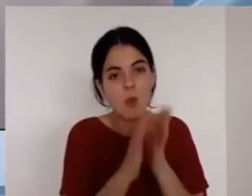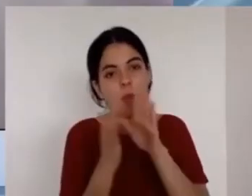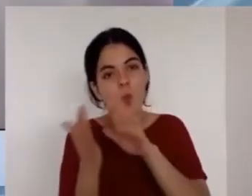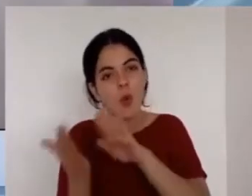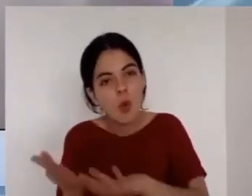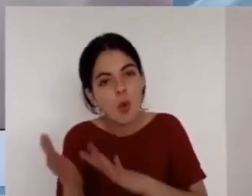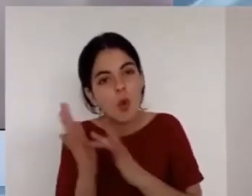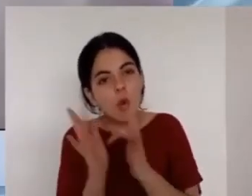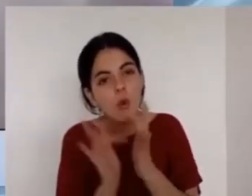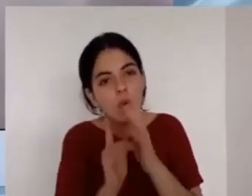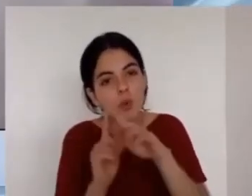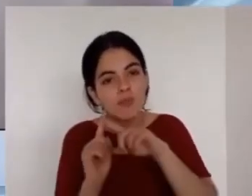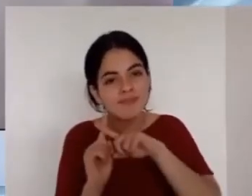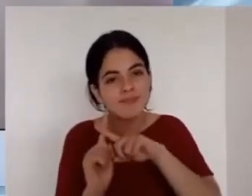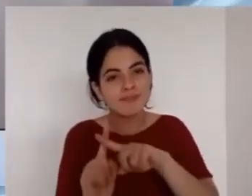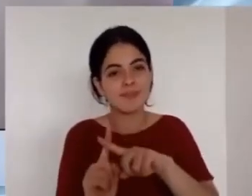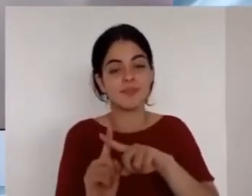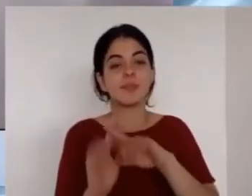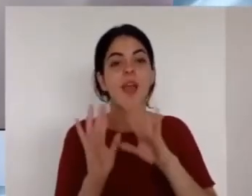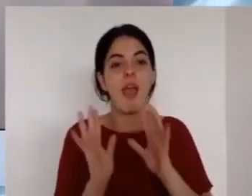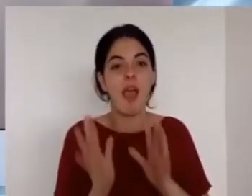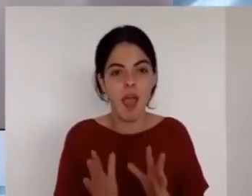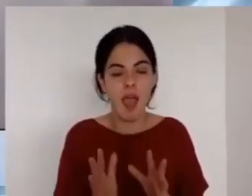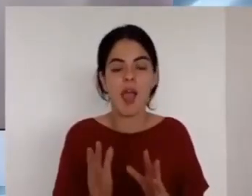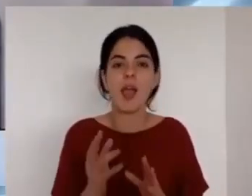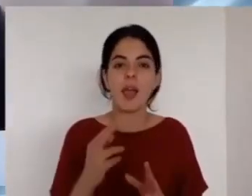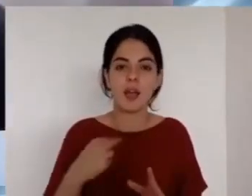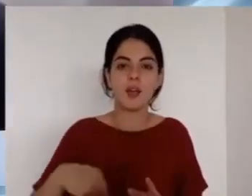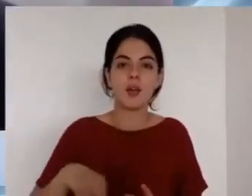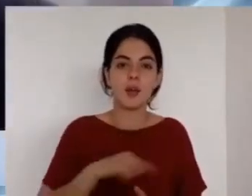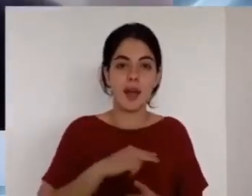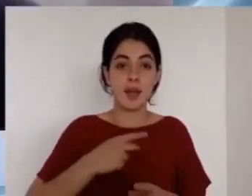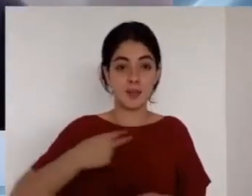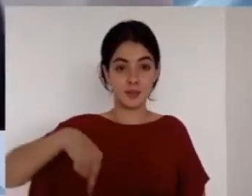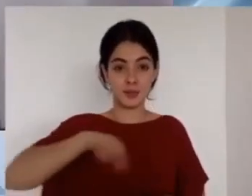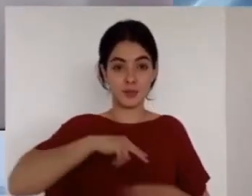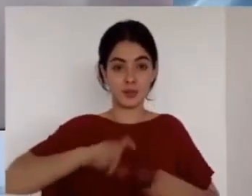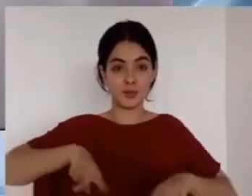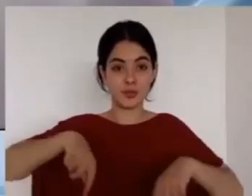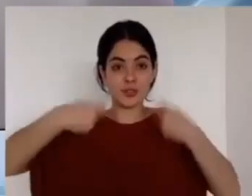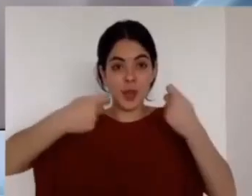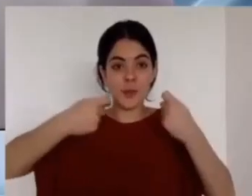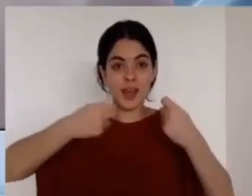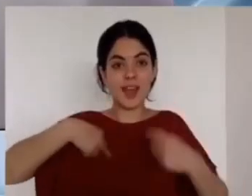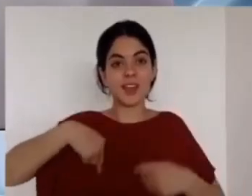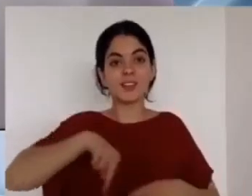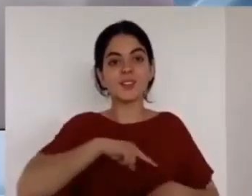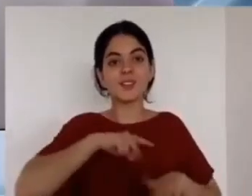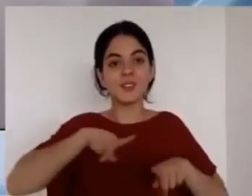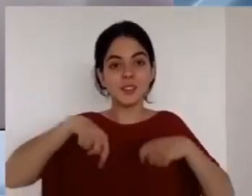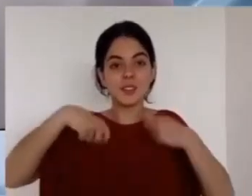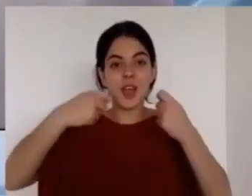ahora estamos listos si cumplimos esas cuatro cosas